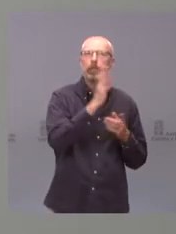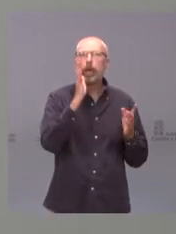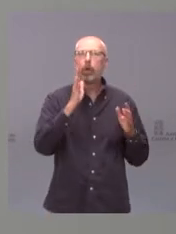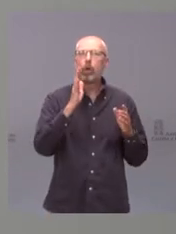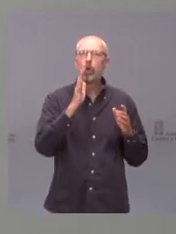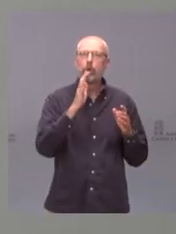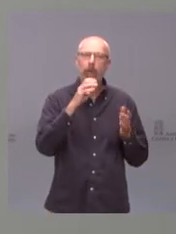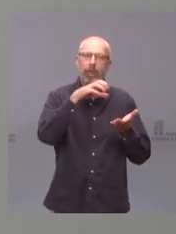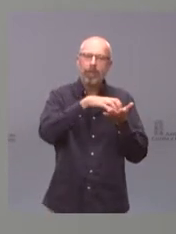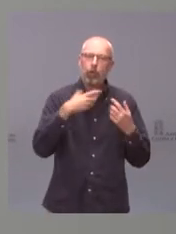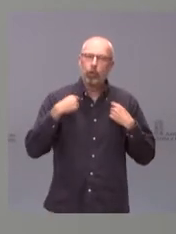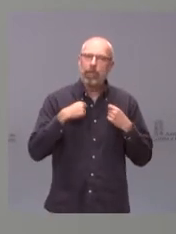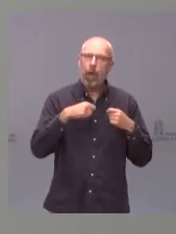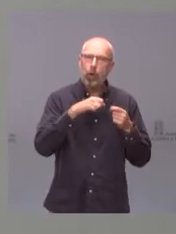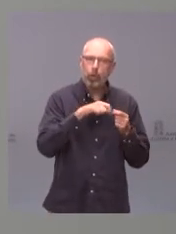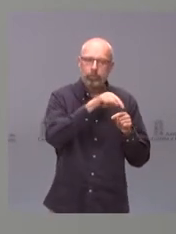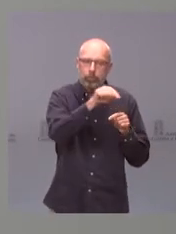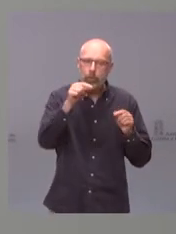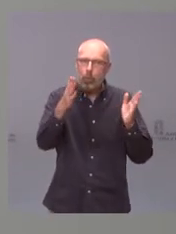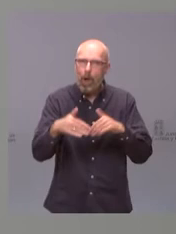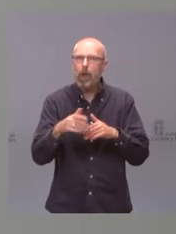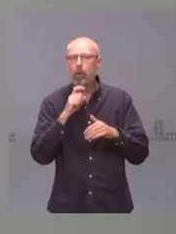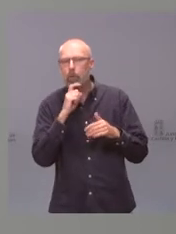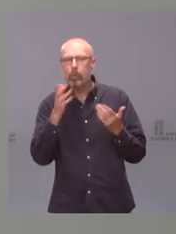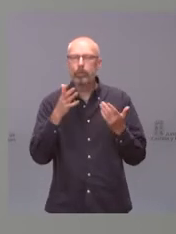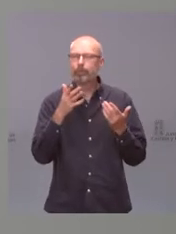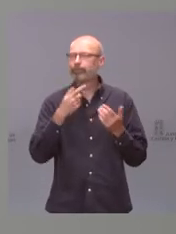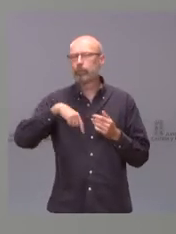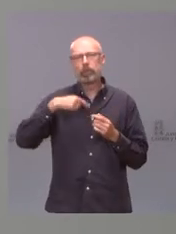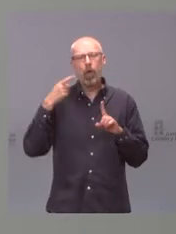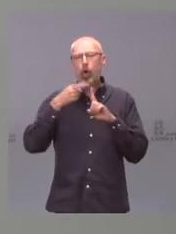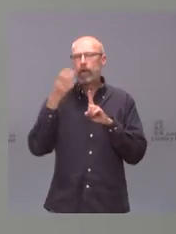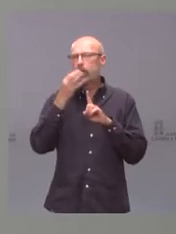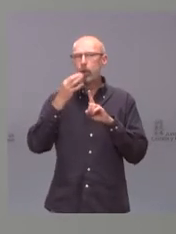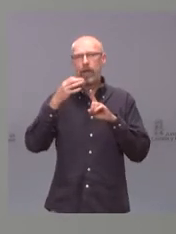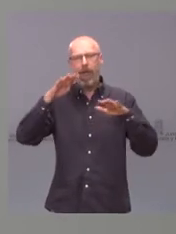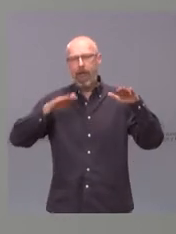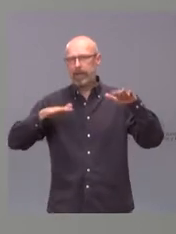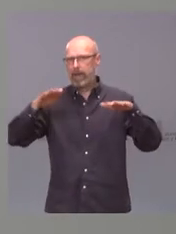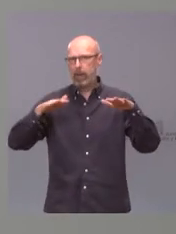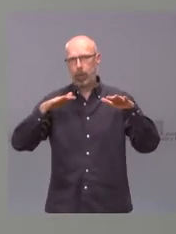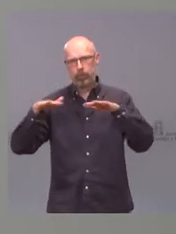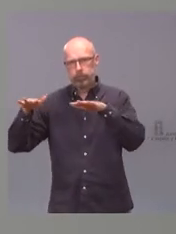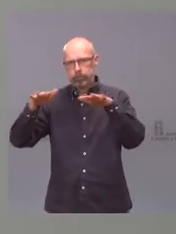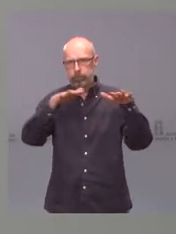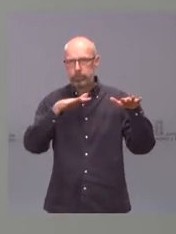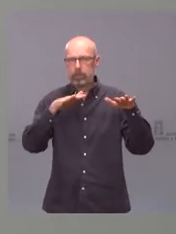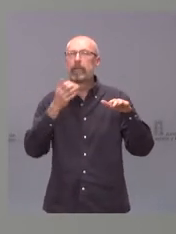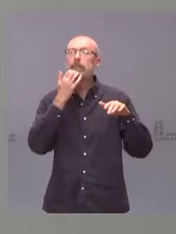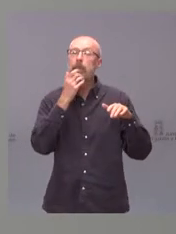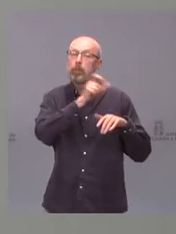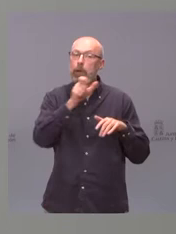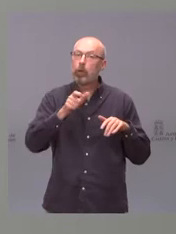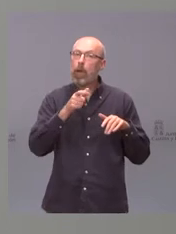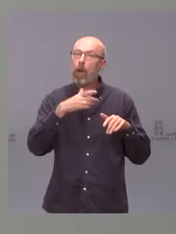centros de salud. La idea es buscar ese equilibrio, es decir, un equilibrio que permita que aquellas personas que se puedan movilizar